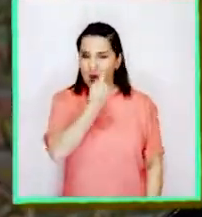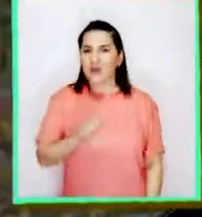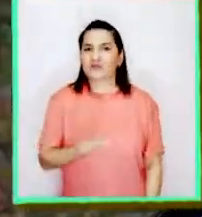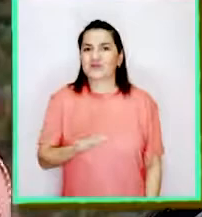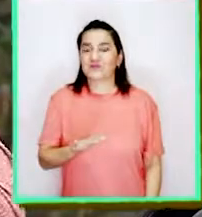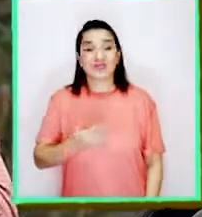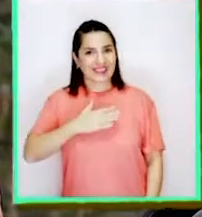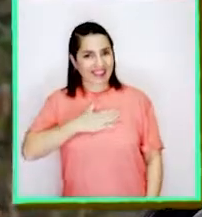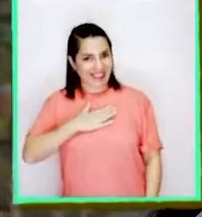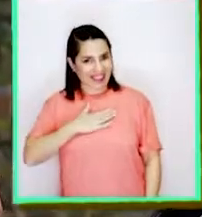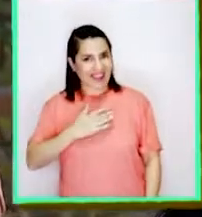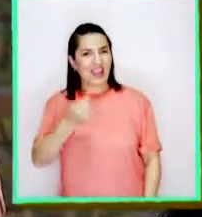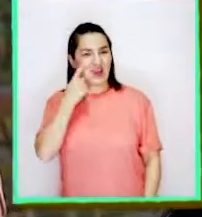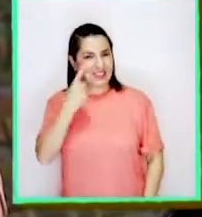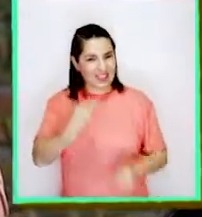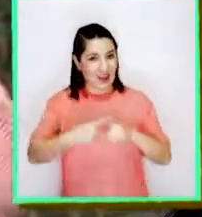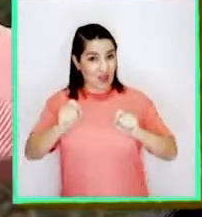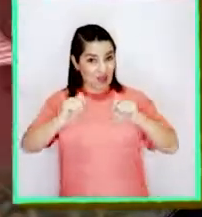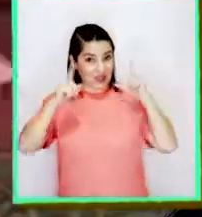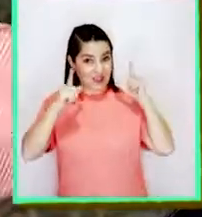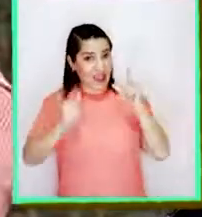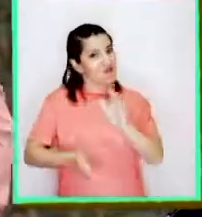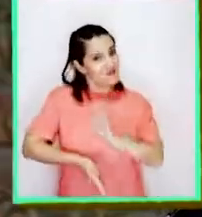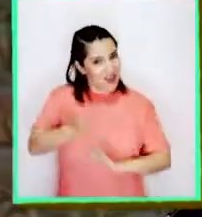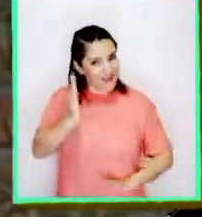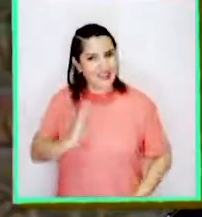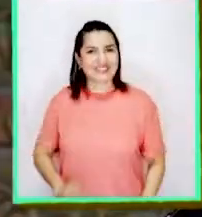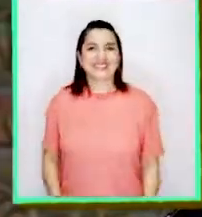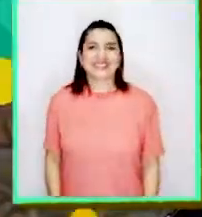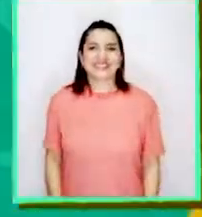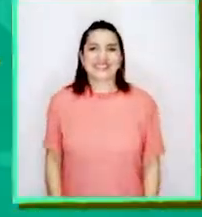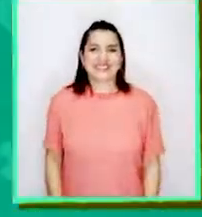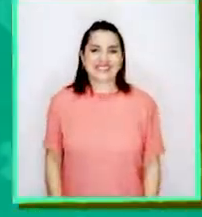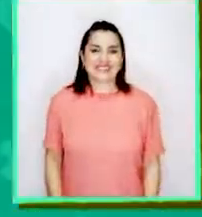¿Quieren conocer al próximo personaje? ¡Allá vamos!